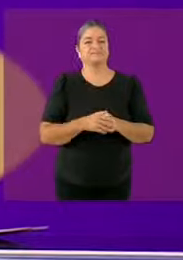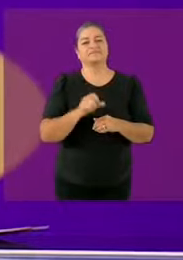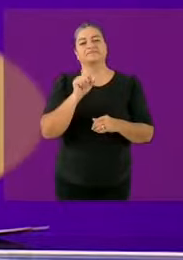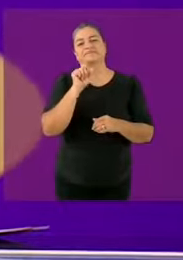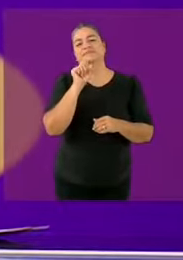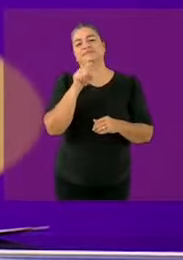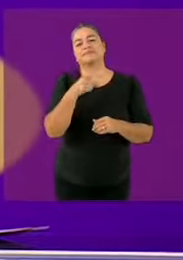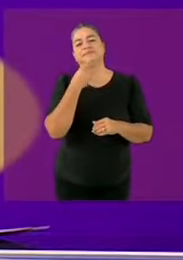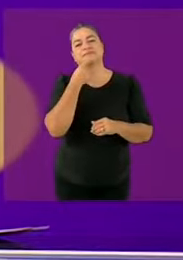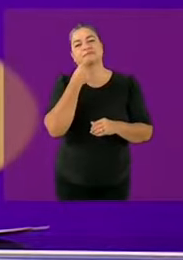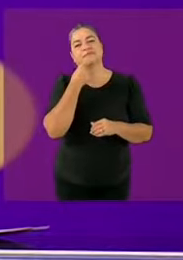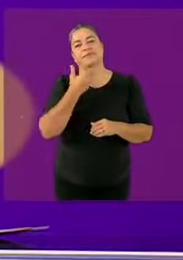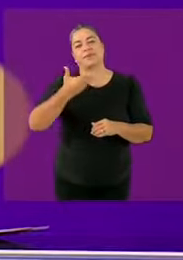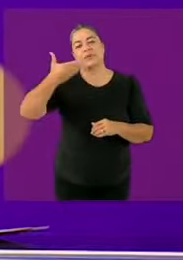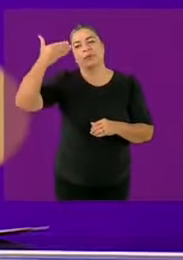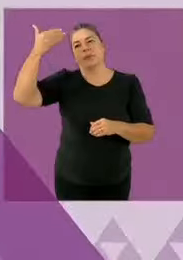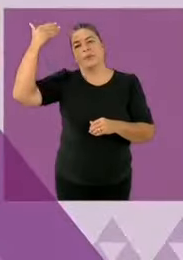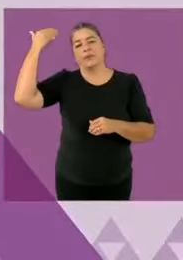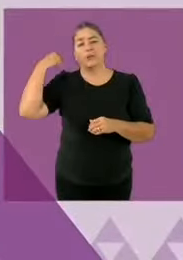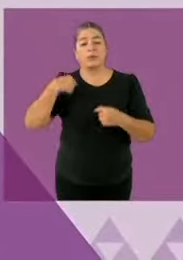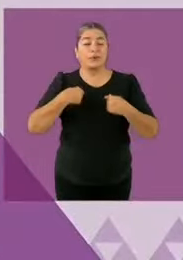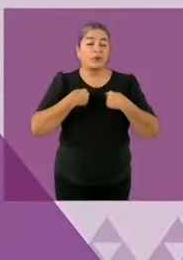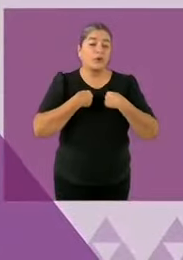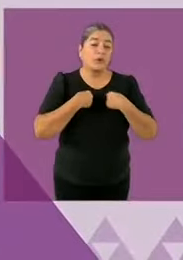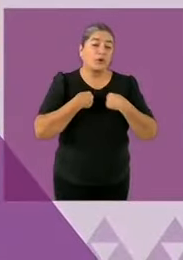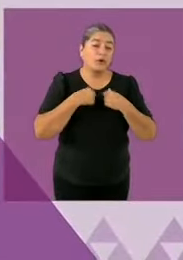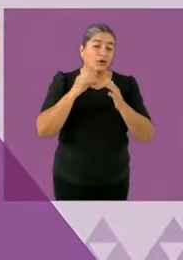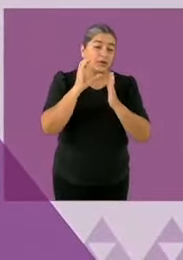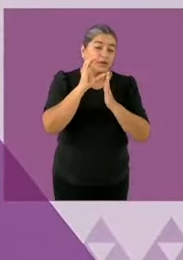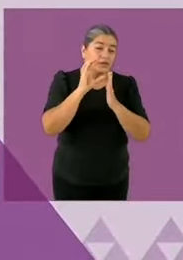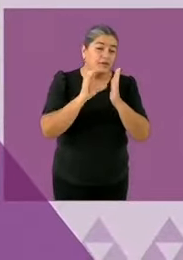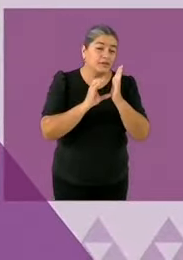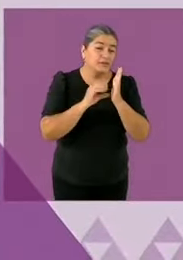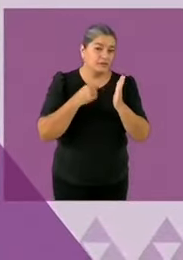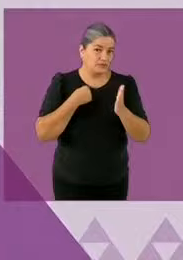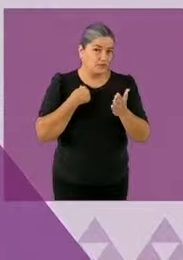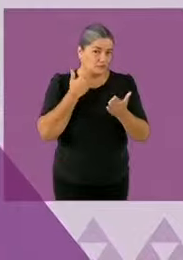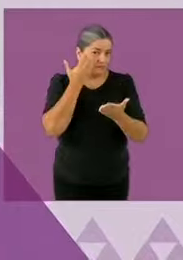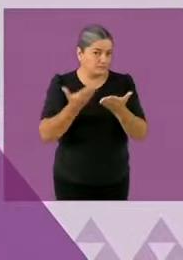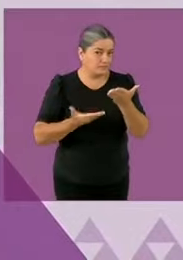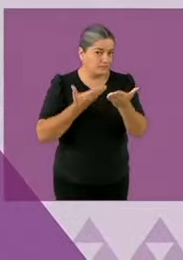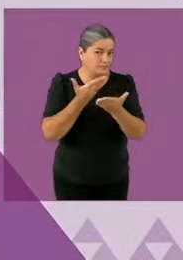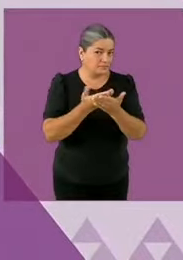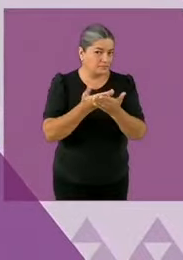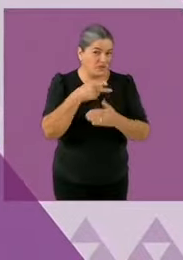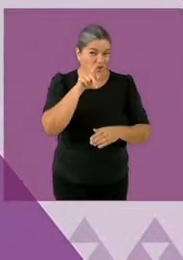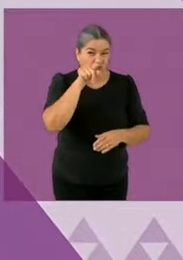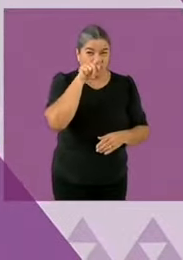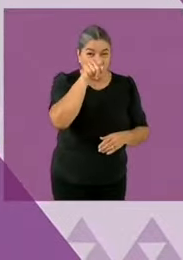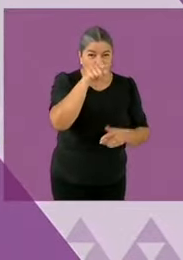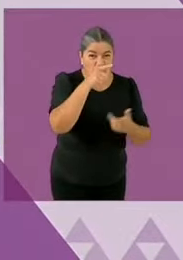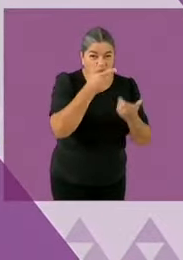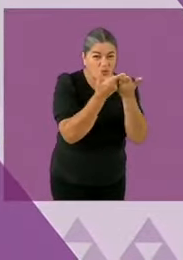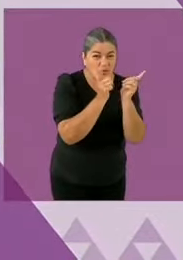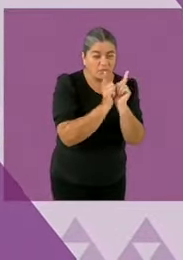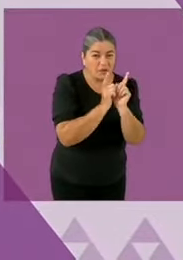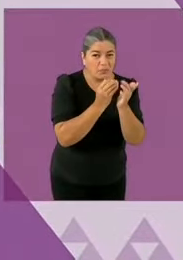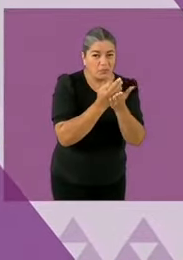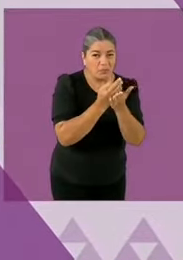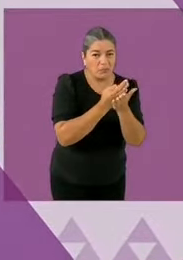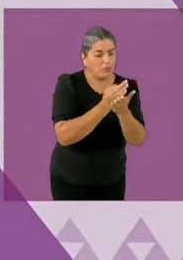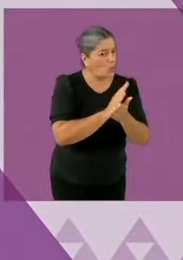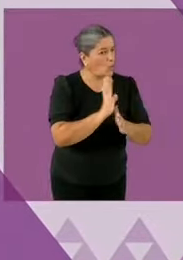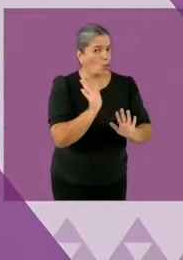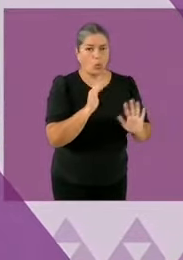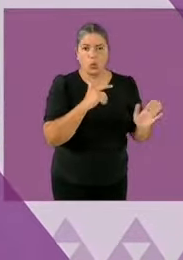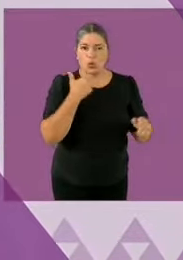reforma constitucional y su partido Morena nunca la ha querido discutir así es que puro cuento candidato Sobre el